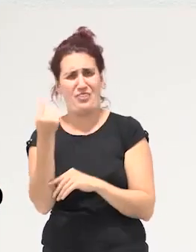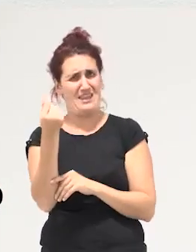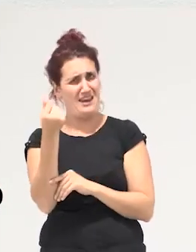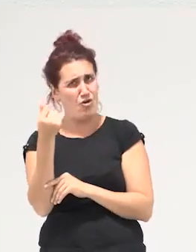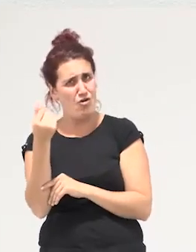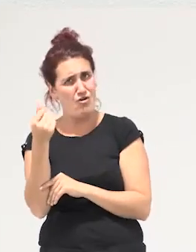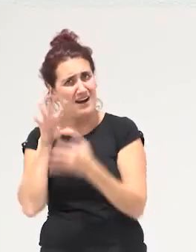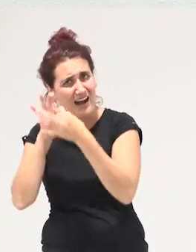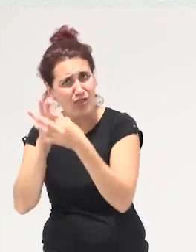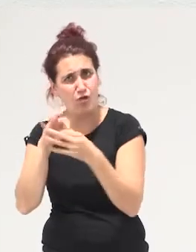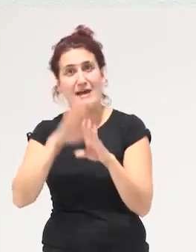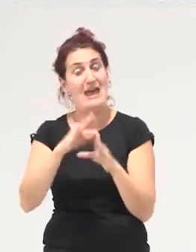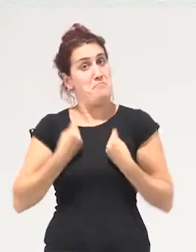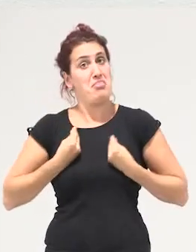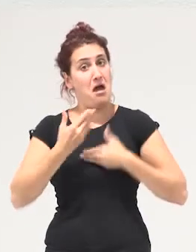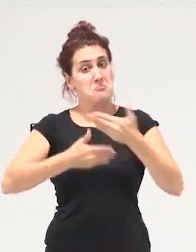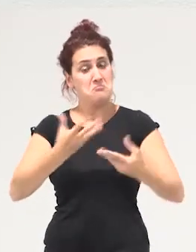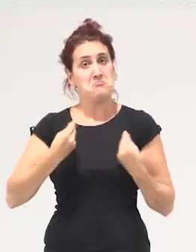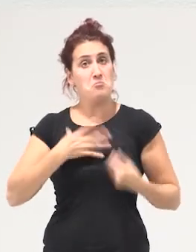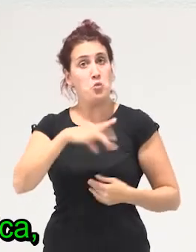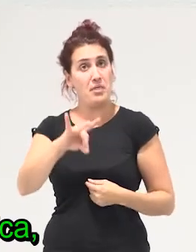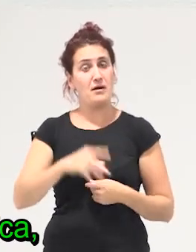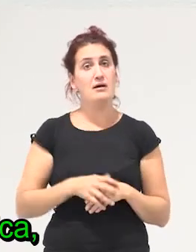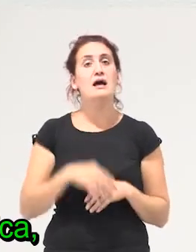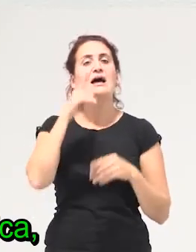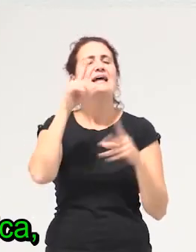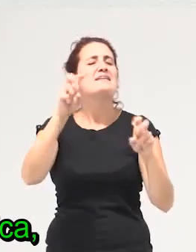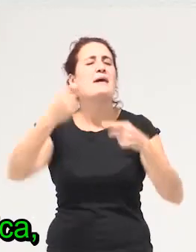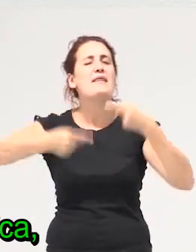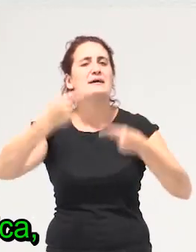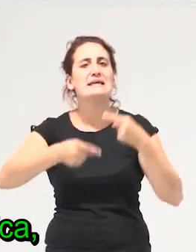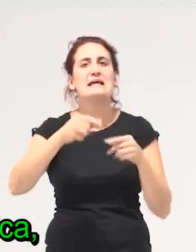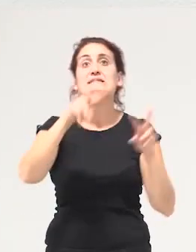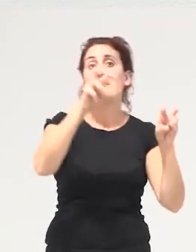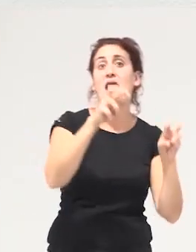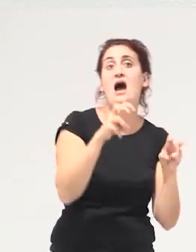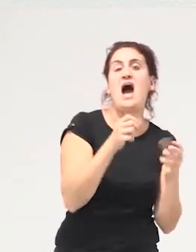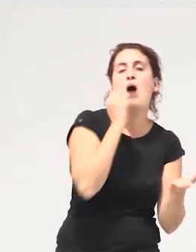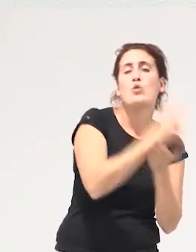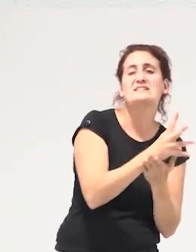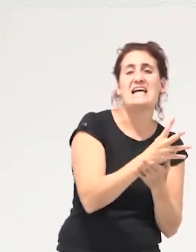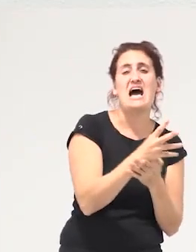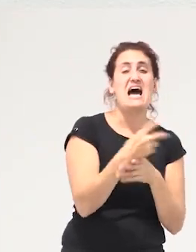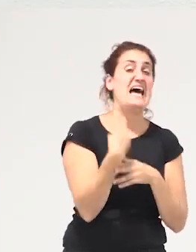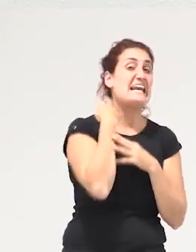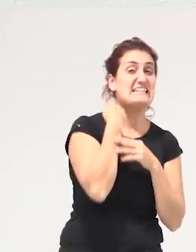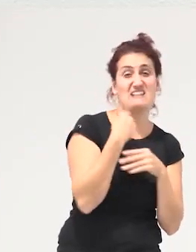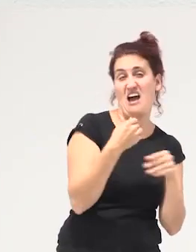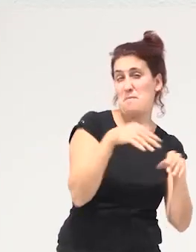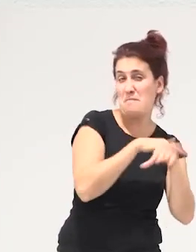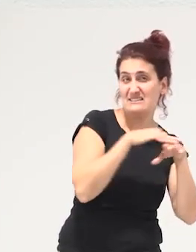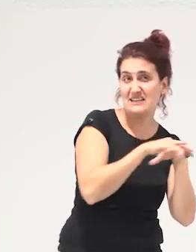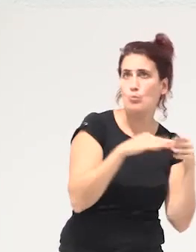resuelvan la vida entonces por ejemplo yo diría lo lanzo al debate más que una apuesta por la renta básica una apuesta por necesitar cada vez menos